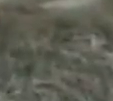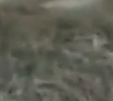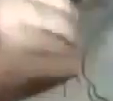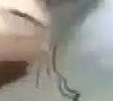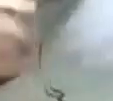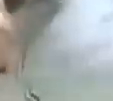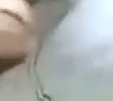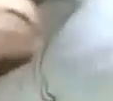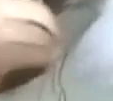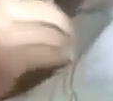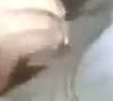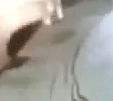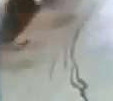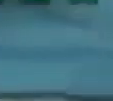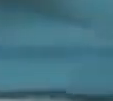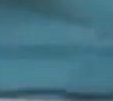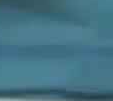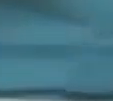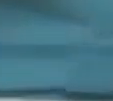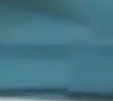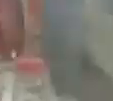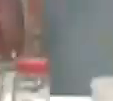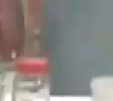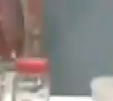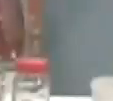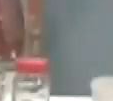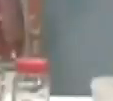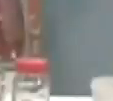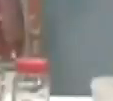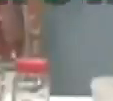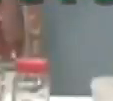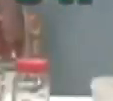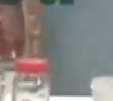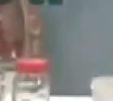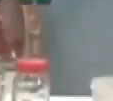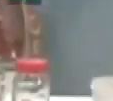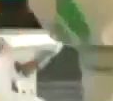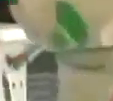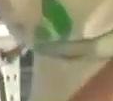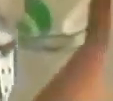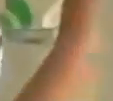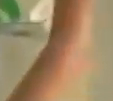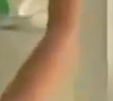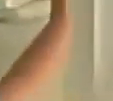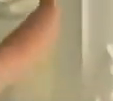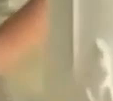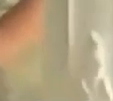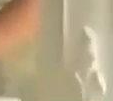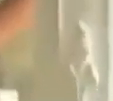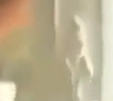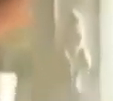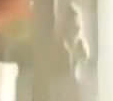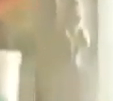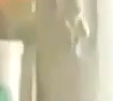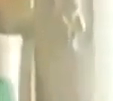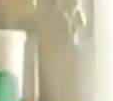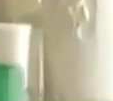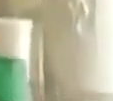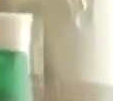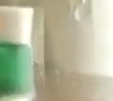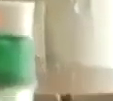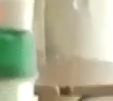garantizando los derechos a la vida, la salud, la educación y la alimentación de los niños, niñas y